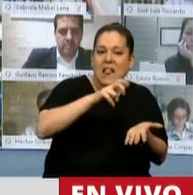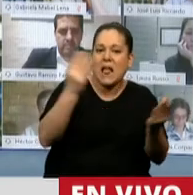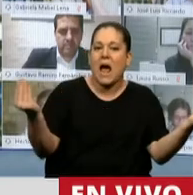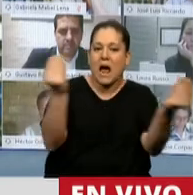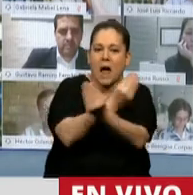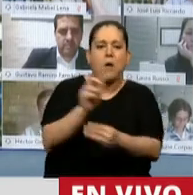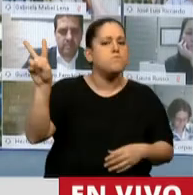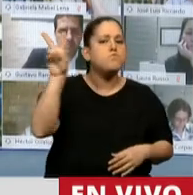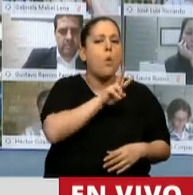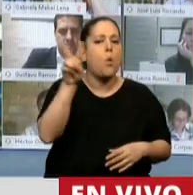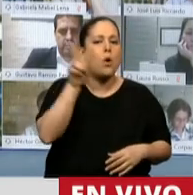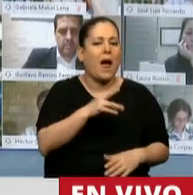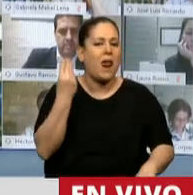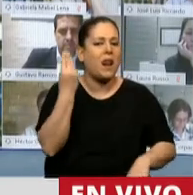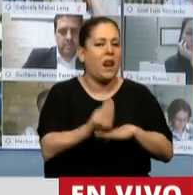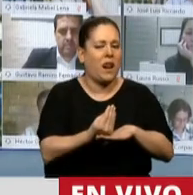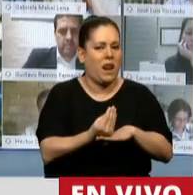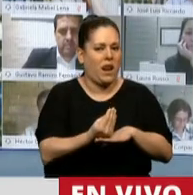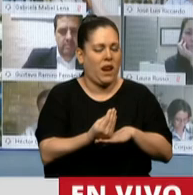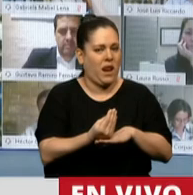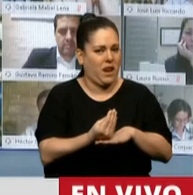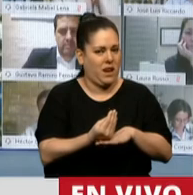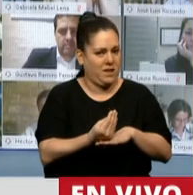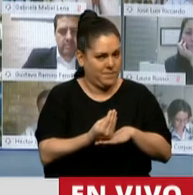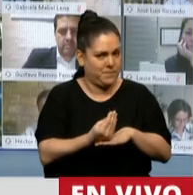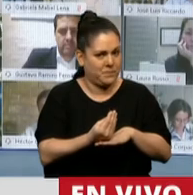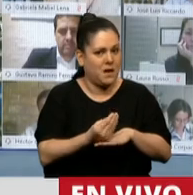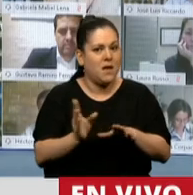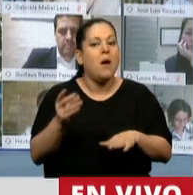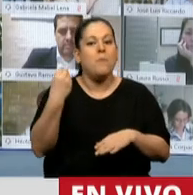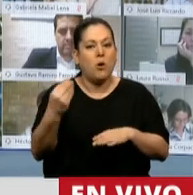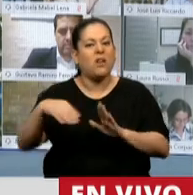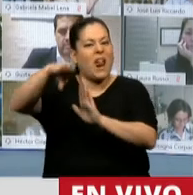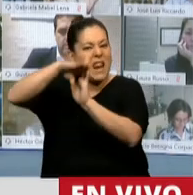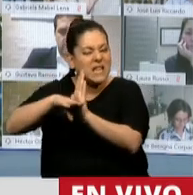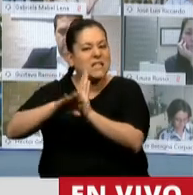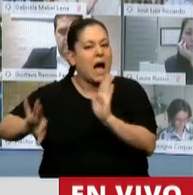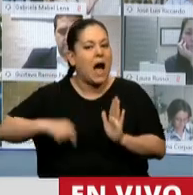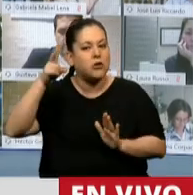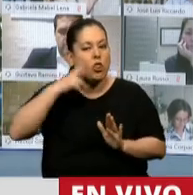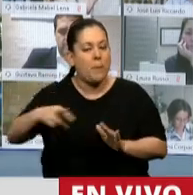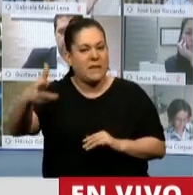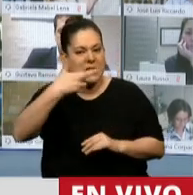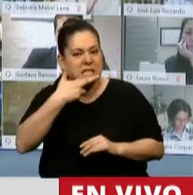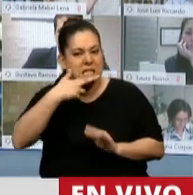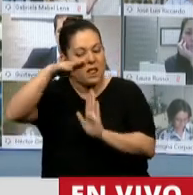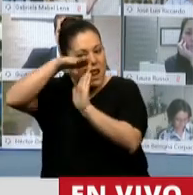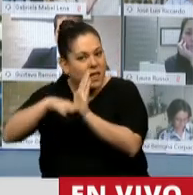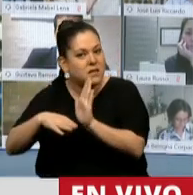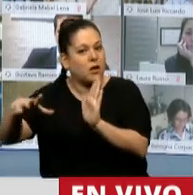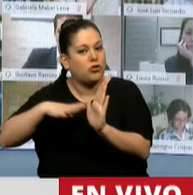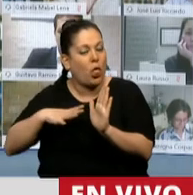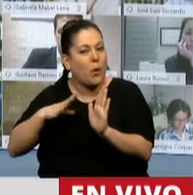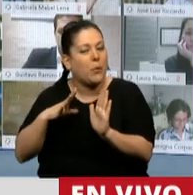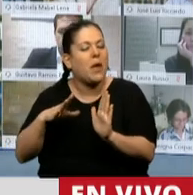reemplazante mujer, que además es parte de una lista del 2017, donde no estaba todavía la